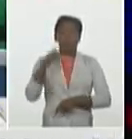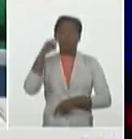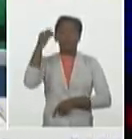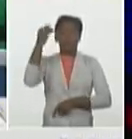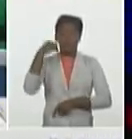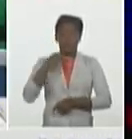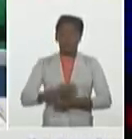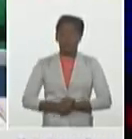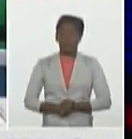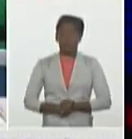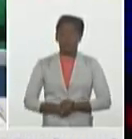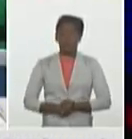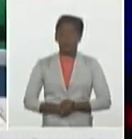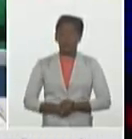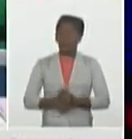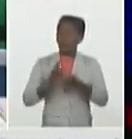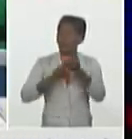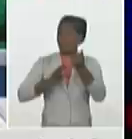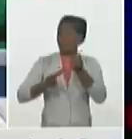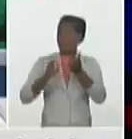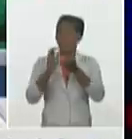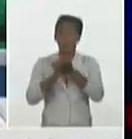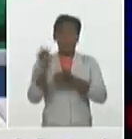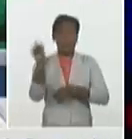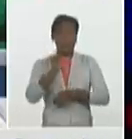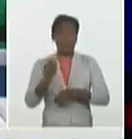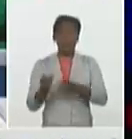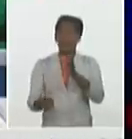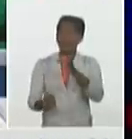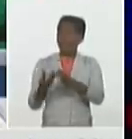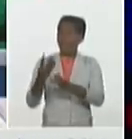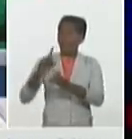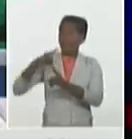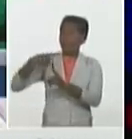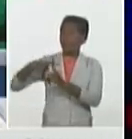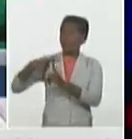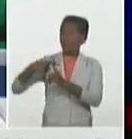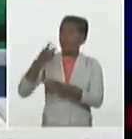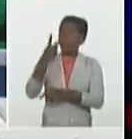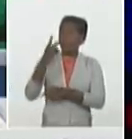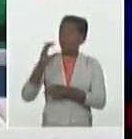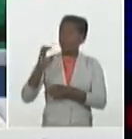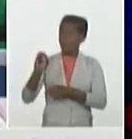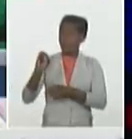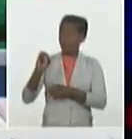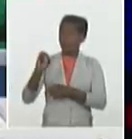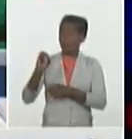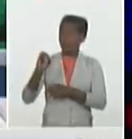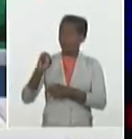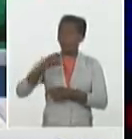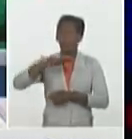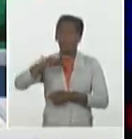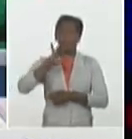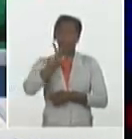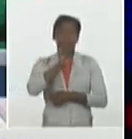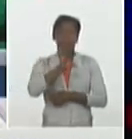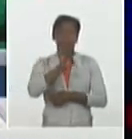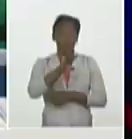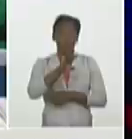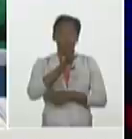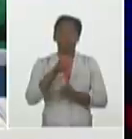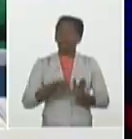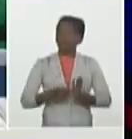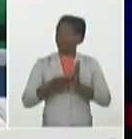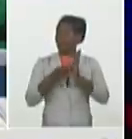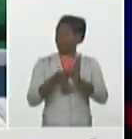que confirmó 20 de los casos diagnosticados ayer y Pinar de Río 15. Todas las provincias